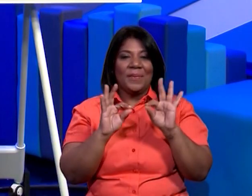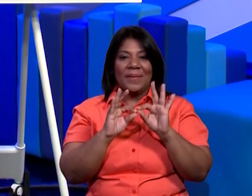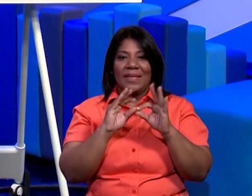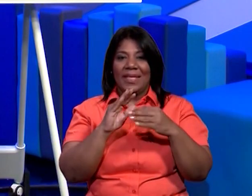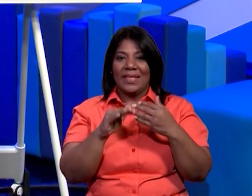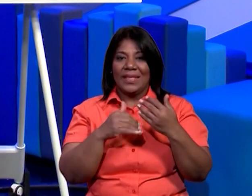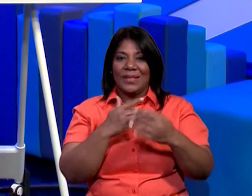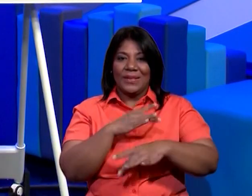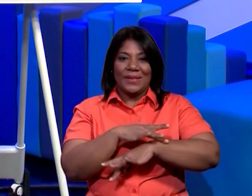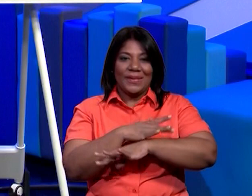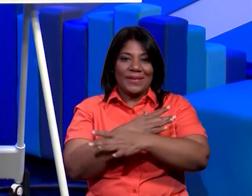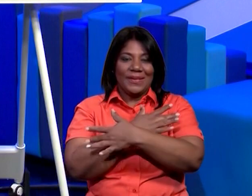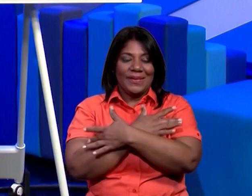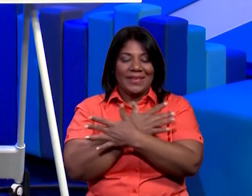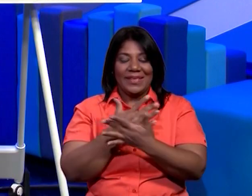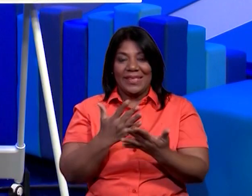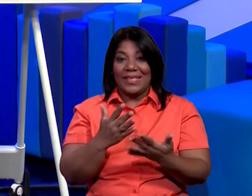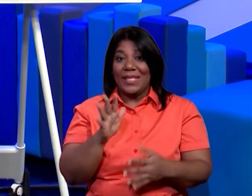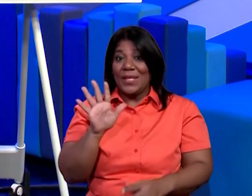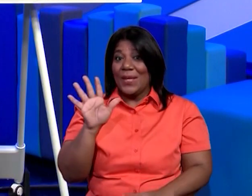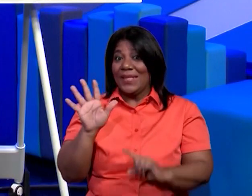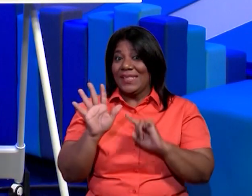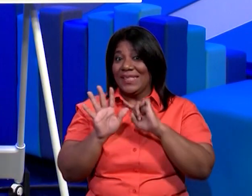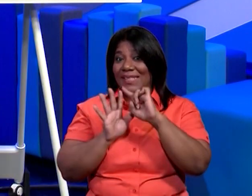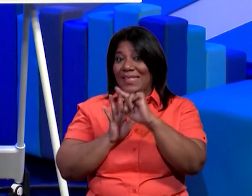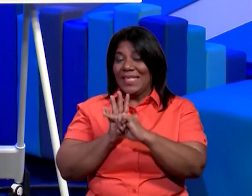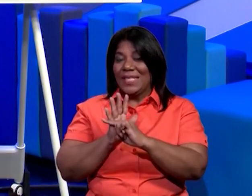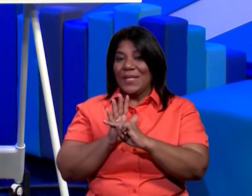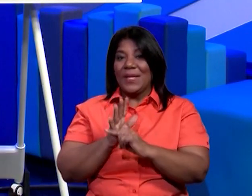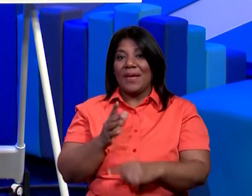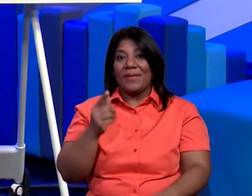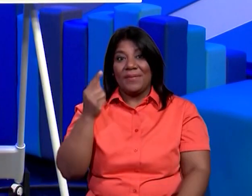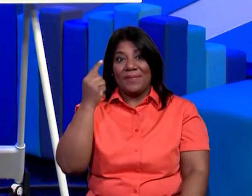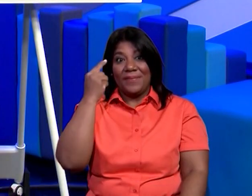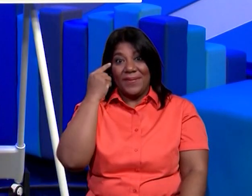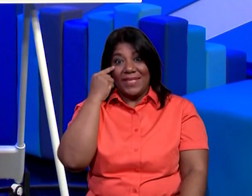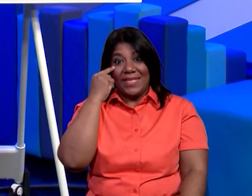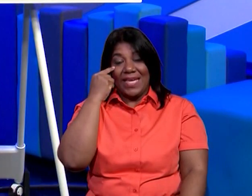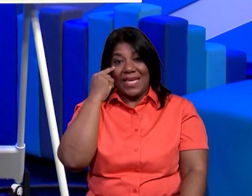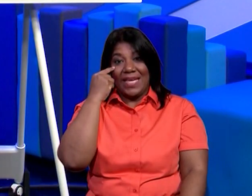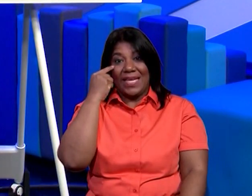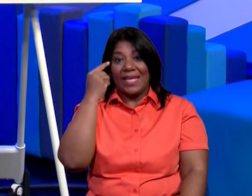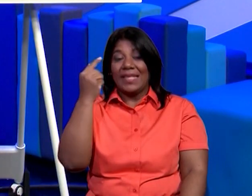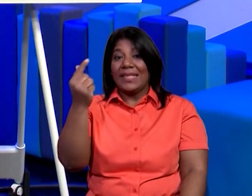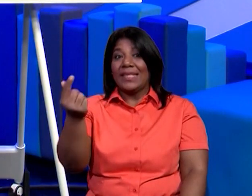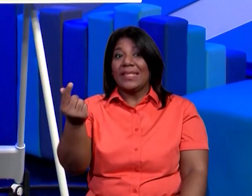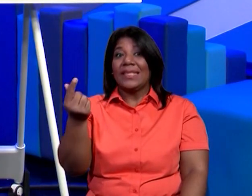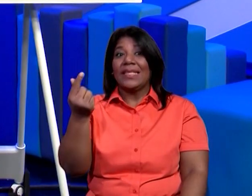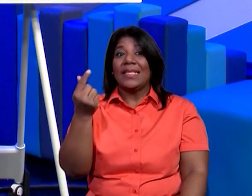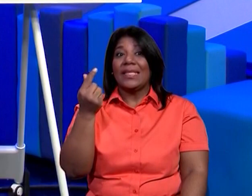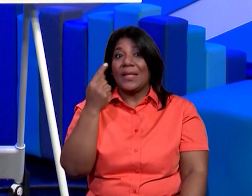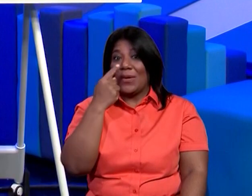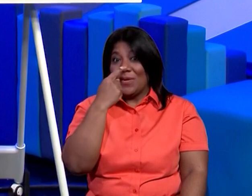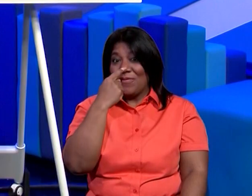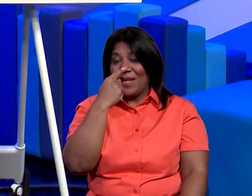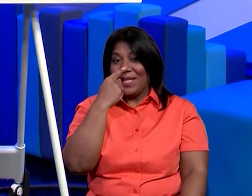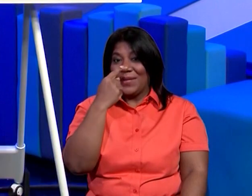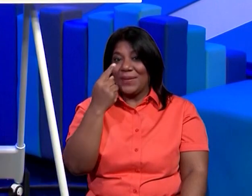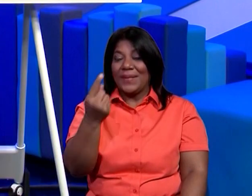sensaciones tenemos entonces cinco sentidos cuáles eran el sentido de la vista el sentido del